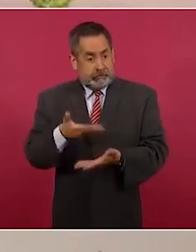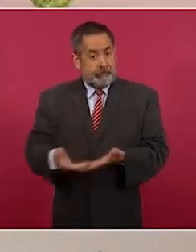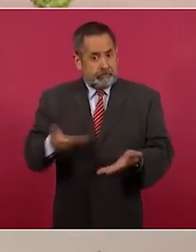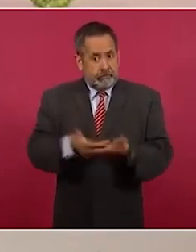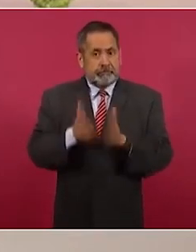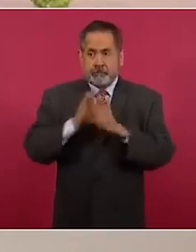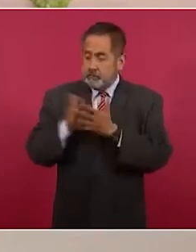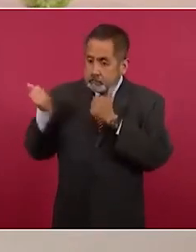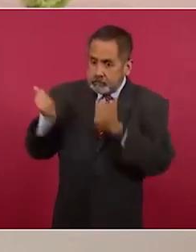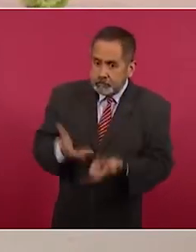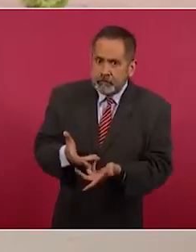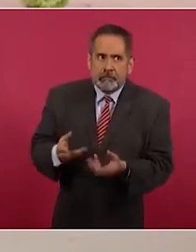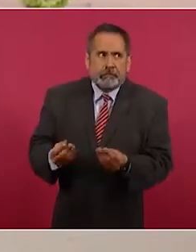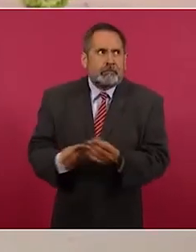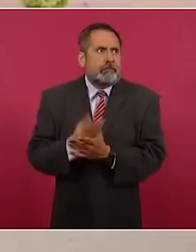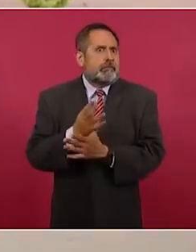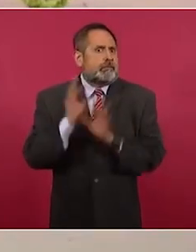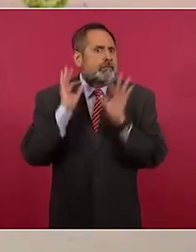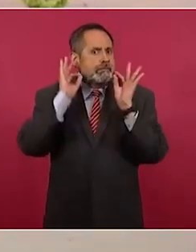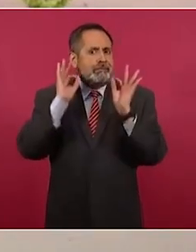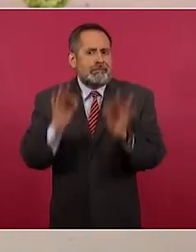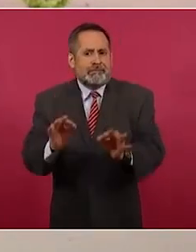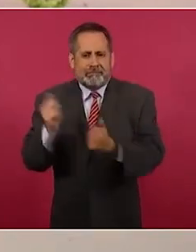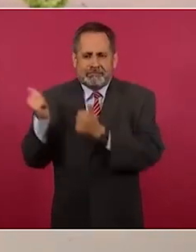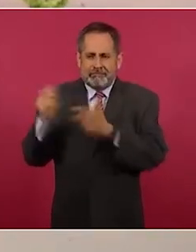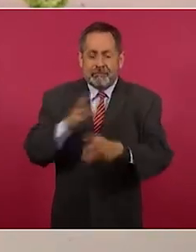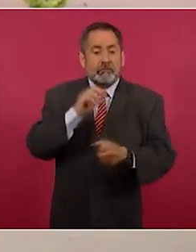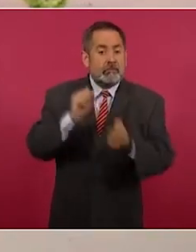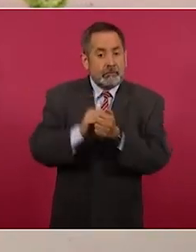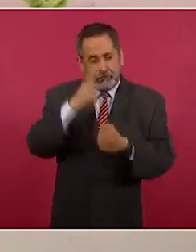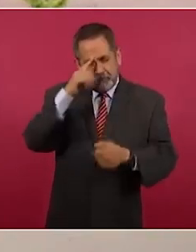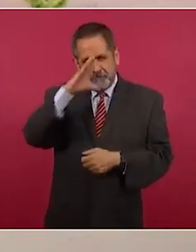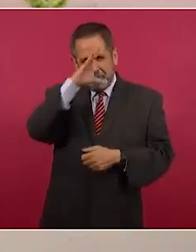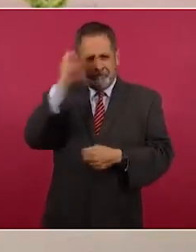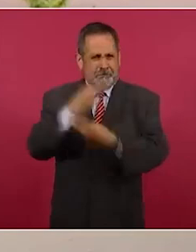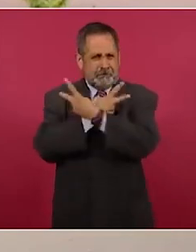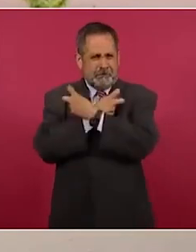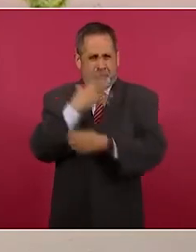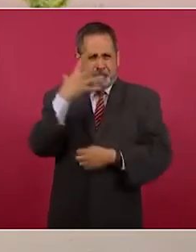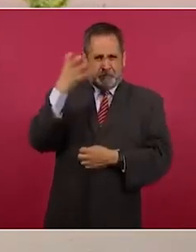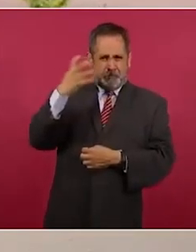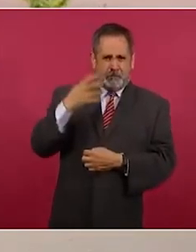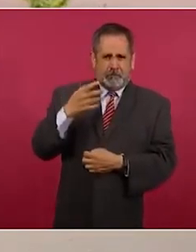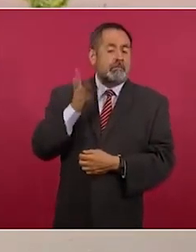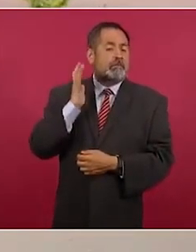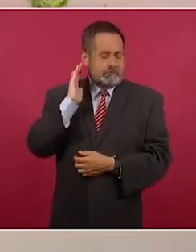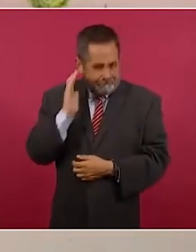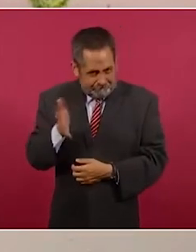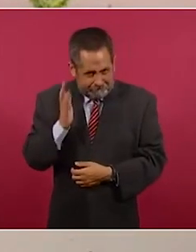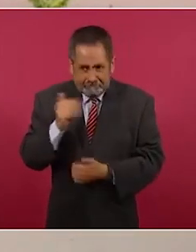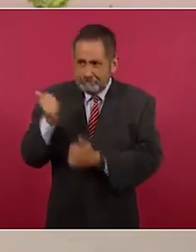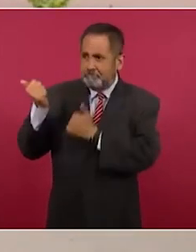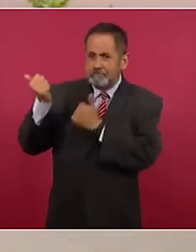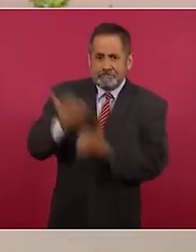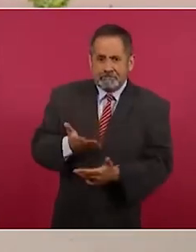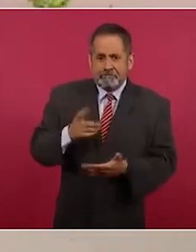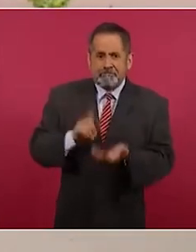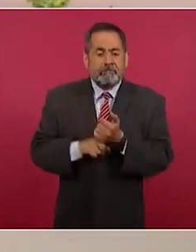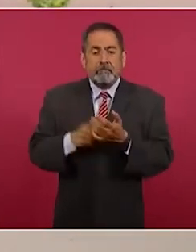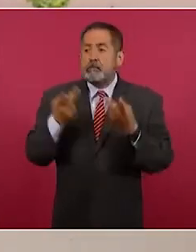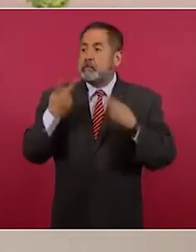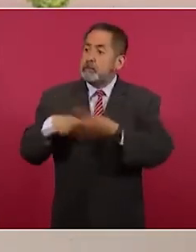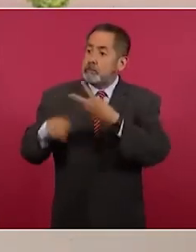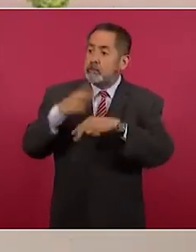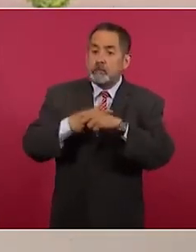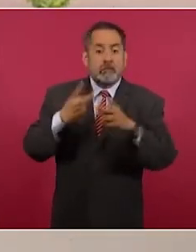llegar. Aparte nos llegó el aparato de rayos X, también de InBienestar, nos llegaron en personal